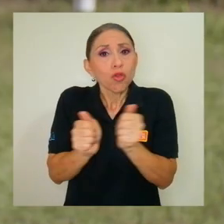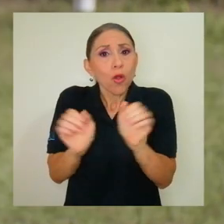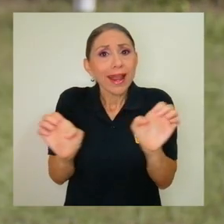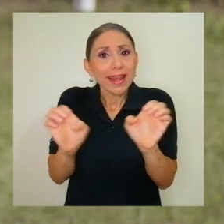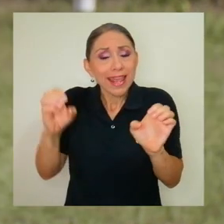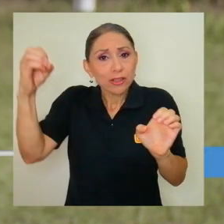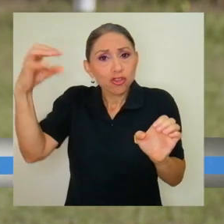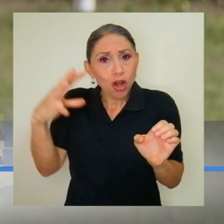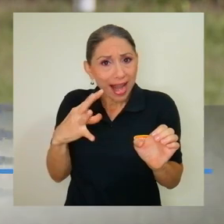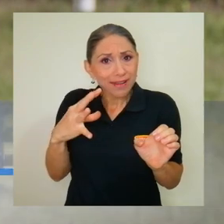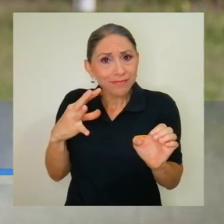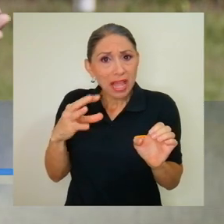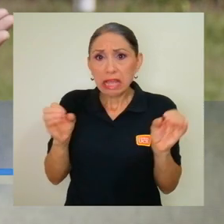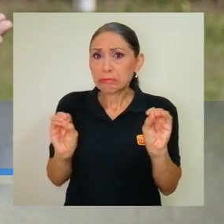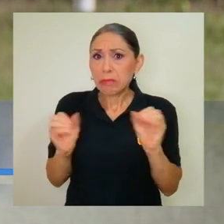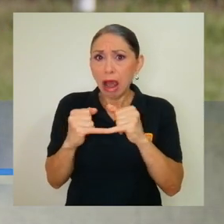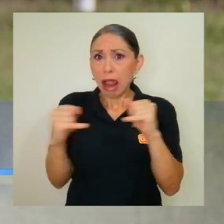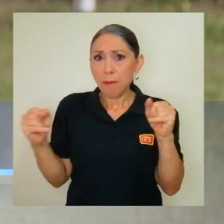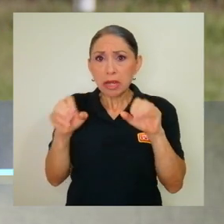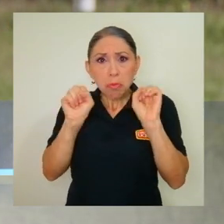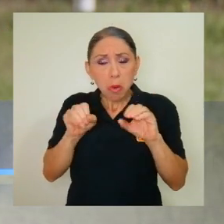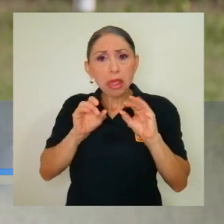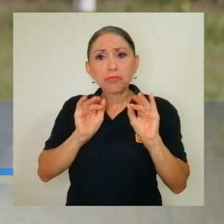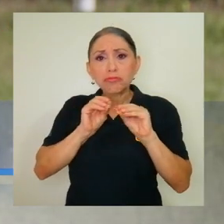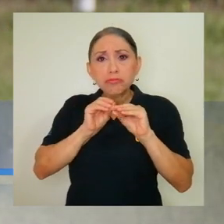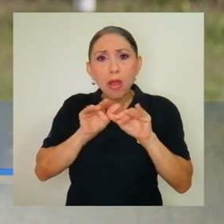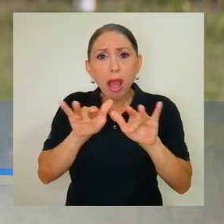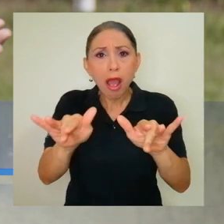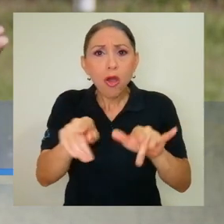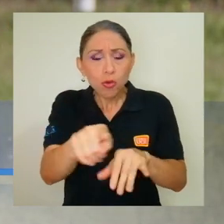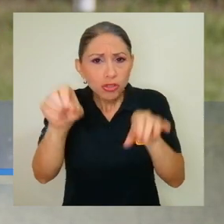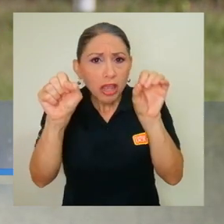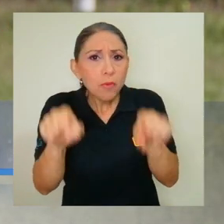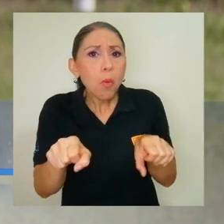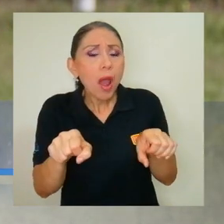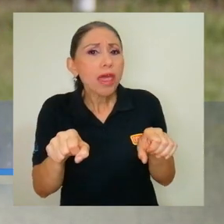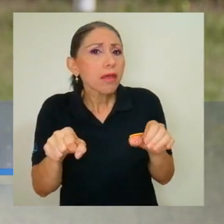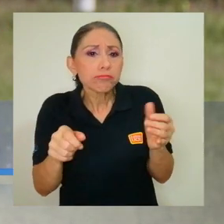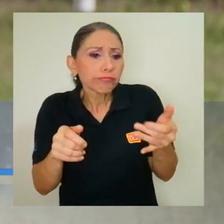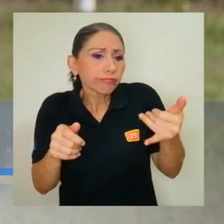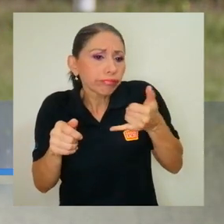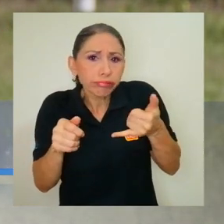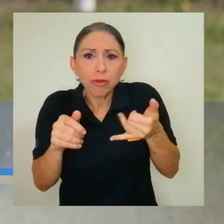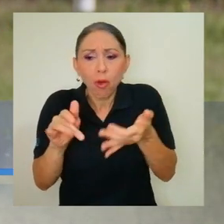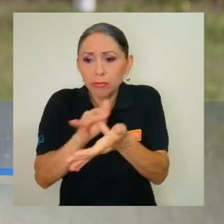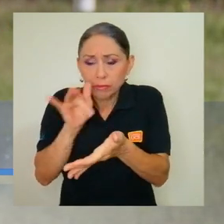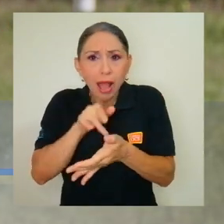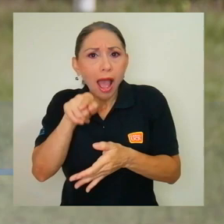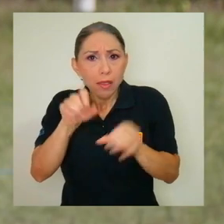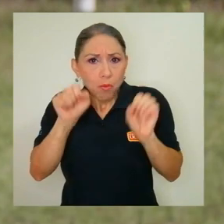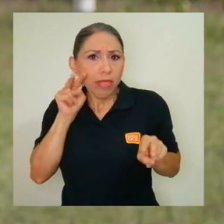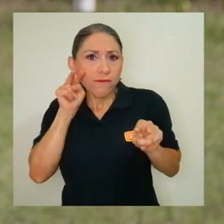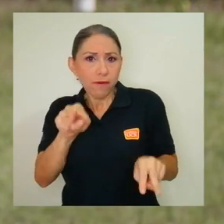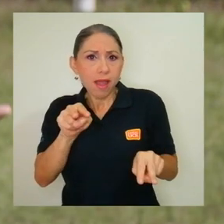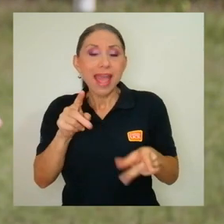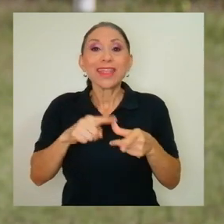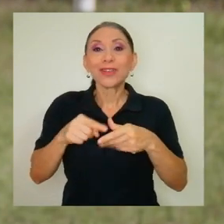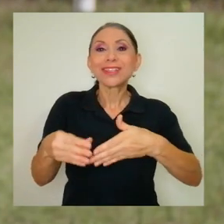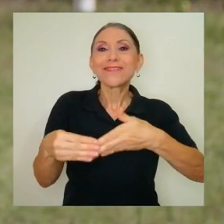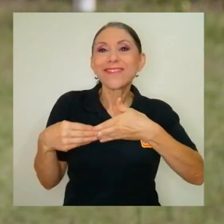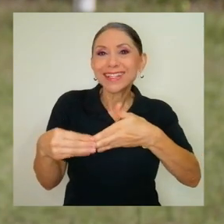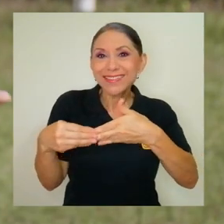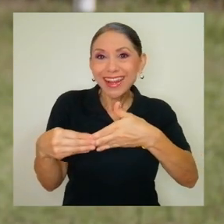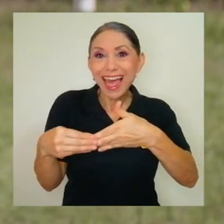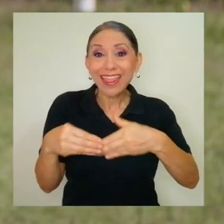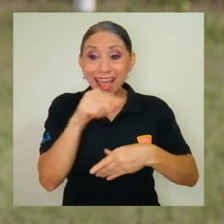mantienen con energía solar y transmiten inalámbricamente la señal y usted lo que hace es capturar eso en donde a le interese capturarlo. Pero entonces le da flexibilidad